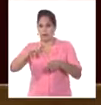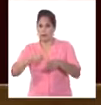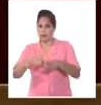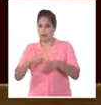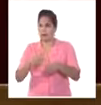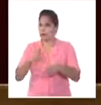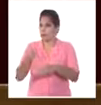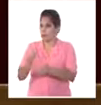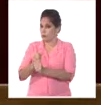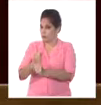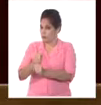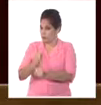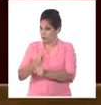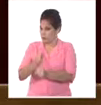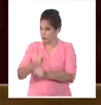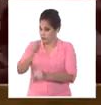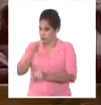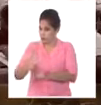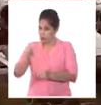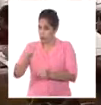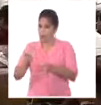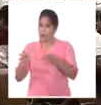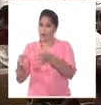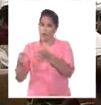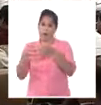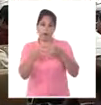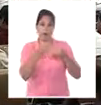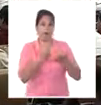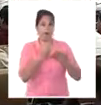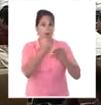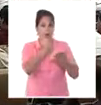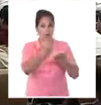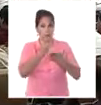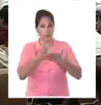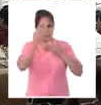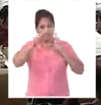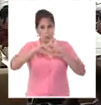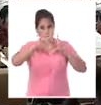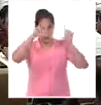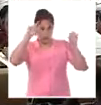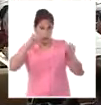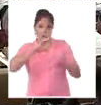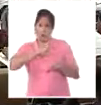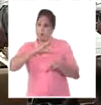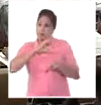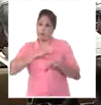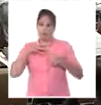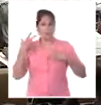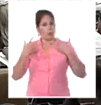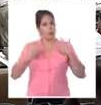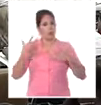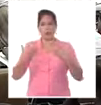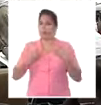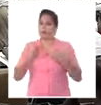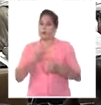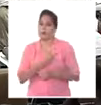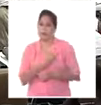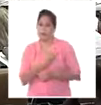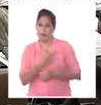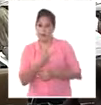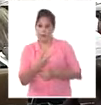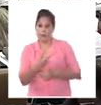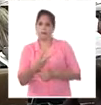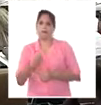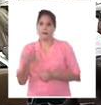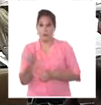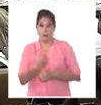trabajadora de los movimientos de solidaridad Amigos de Cuba, es un gran honor y un gesto de valentía que